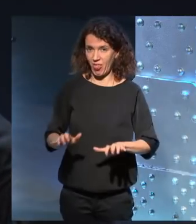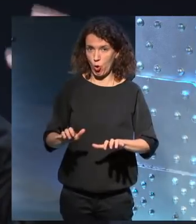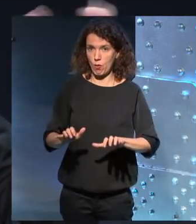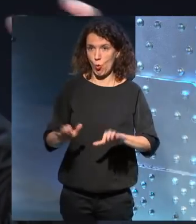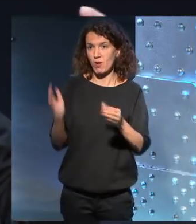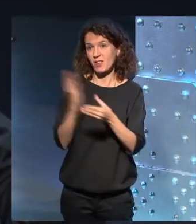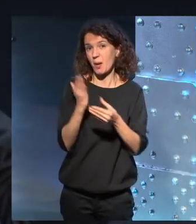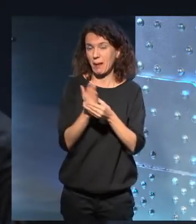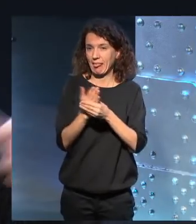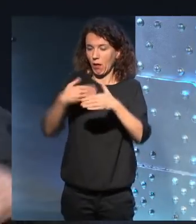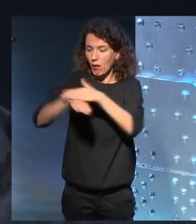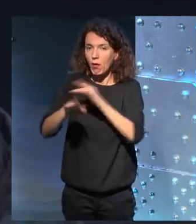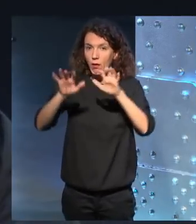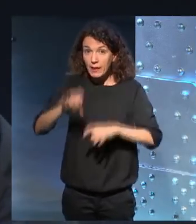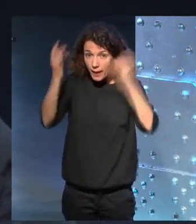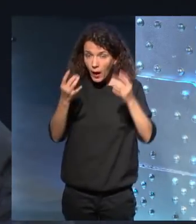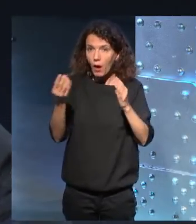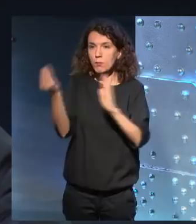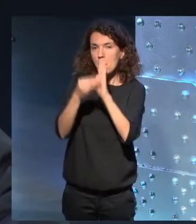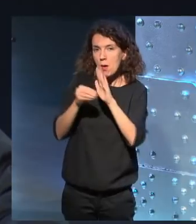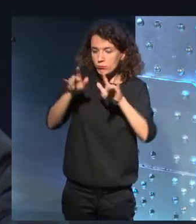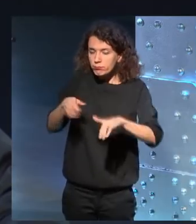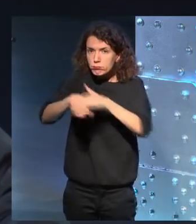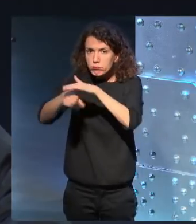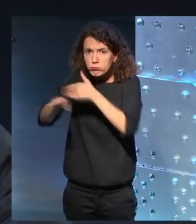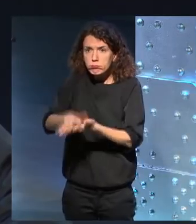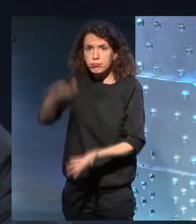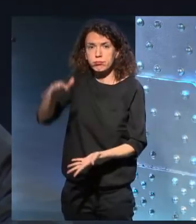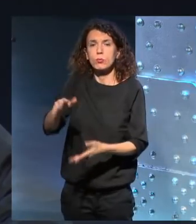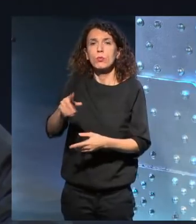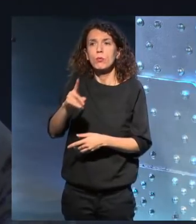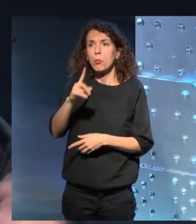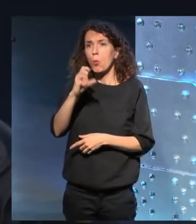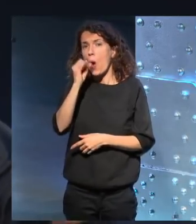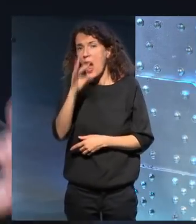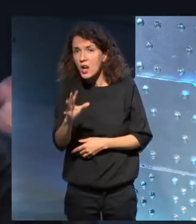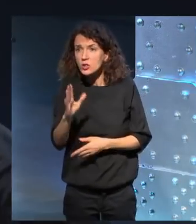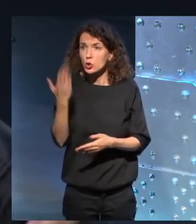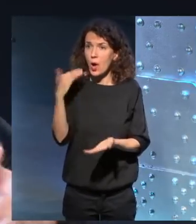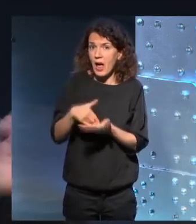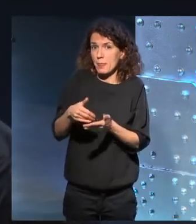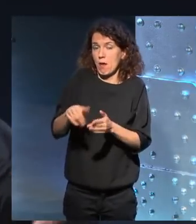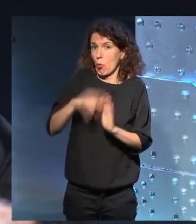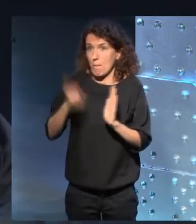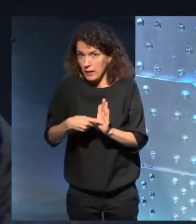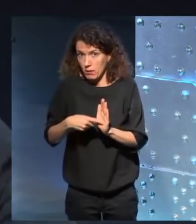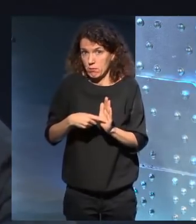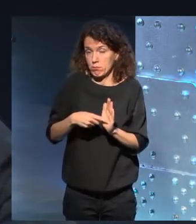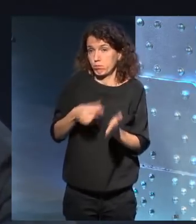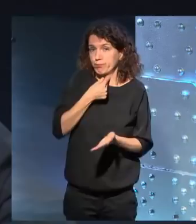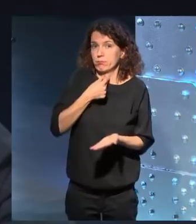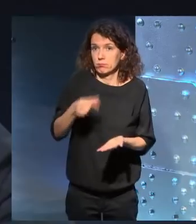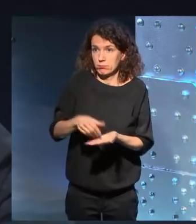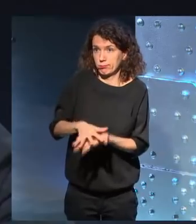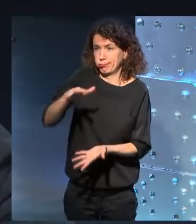escribiendo estas ideas. Y así lo tuve durante un par de años, hasta que se llenó, había como, no